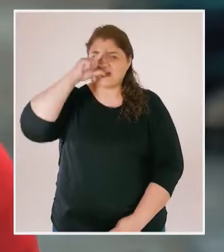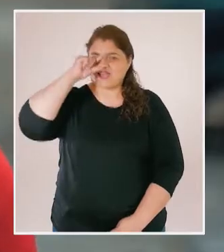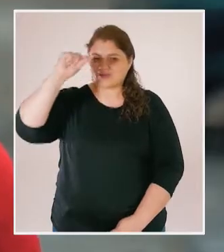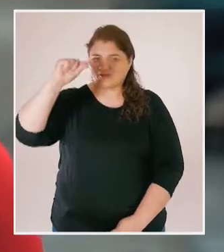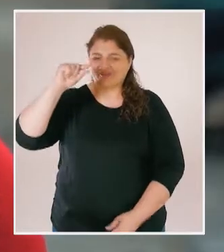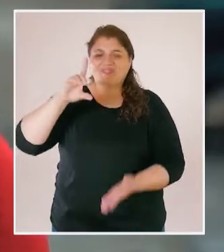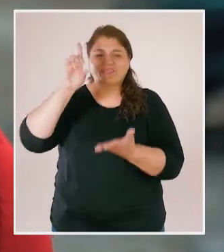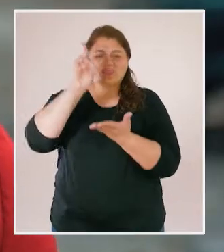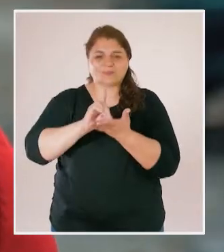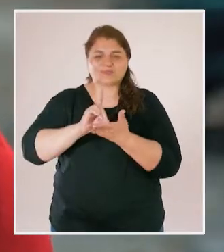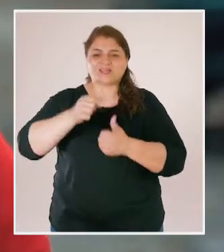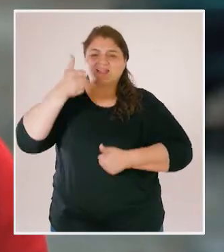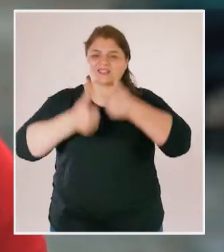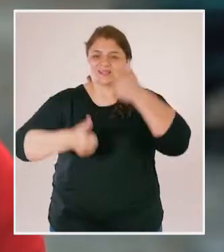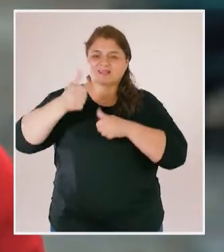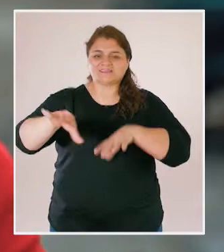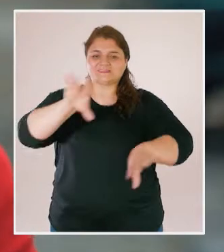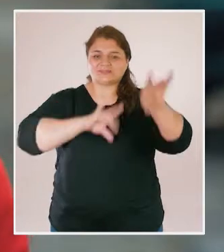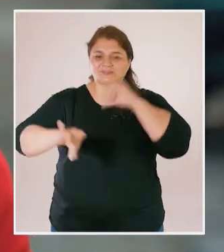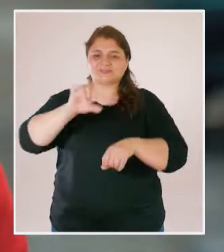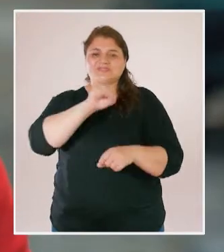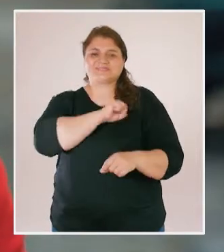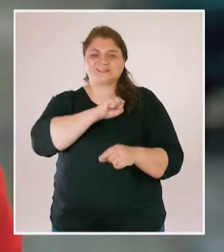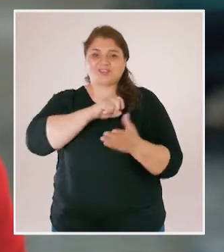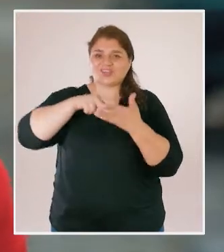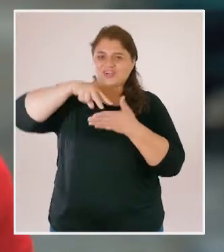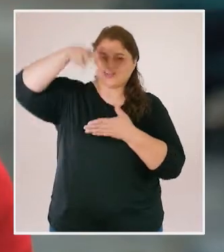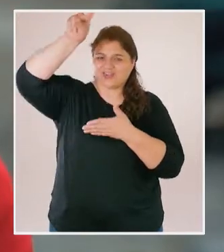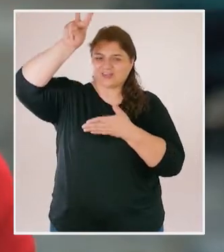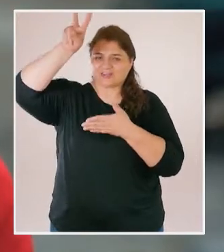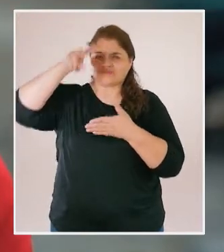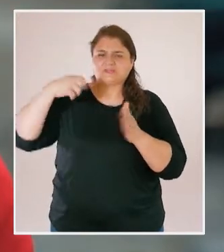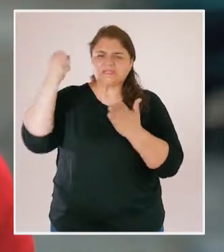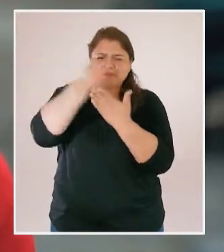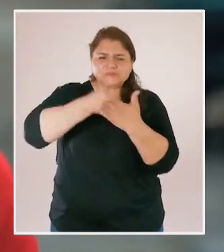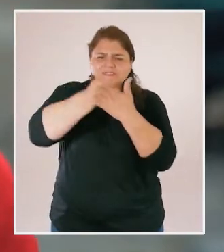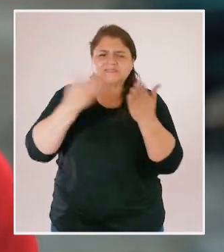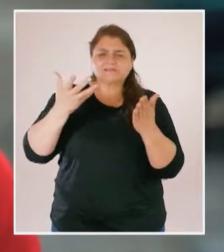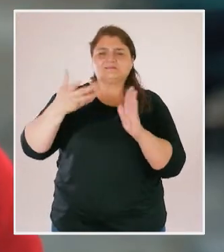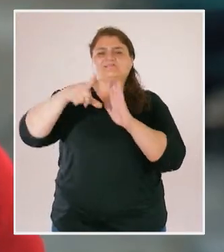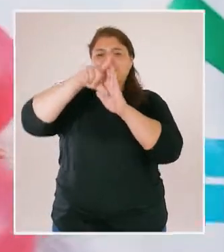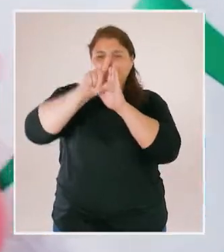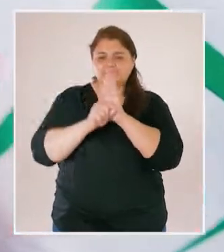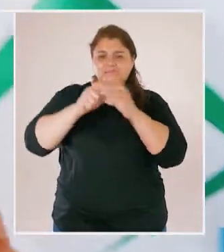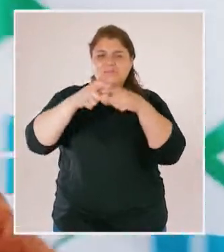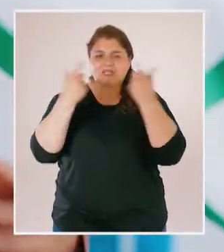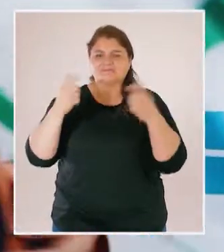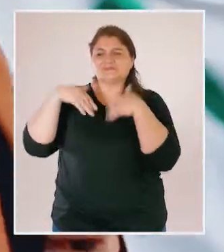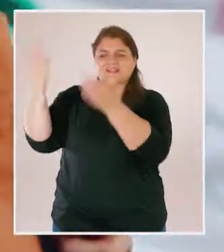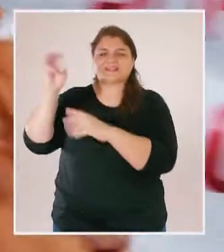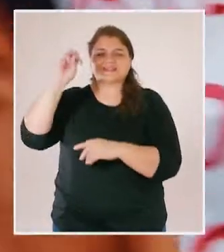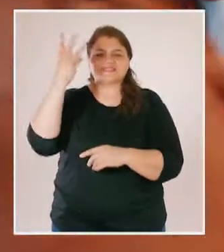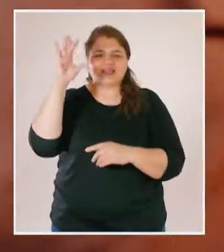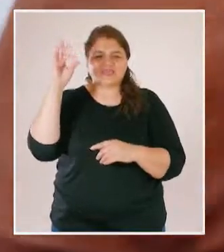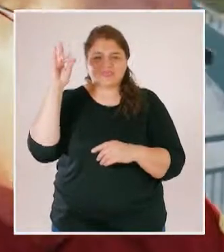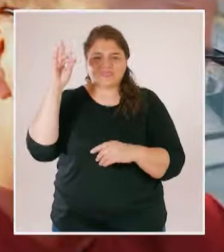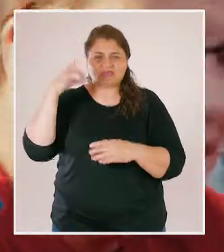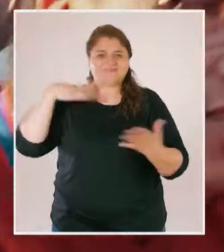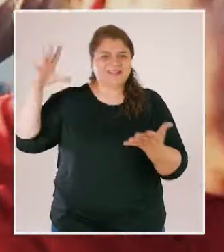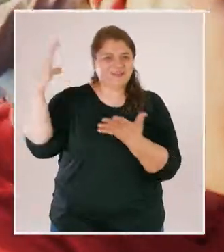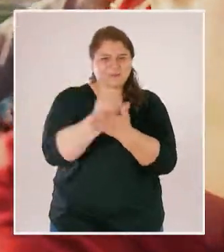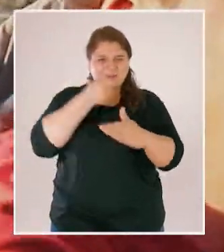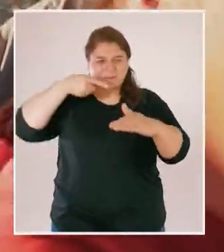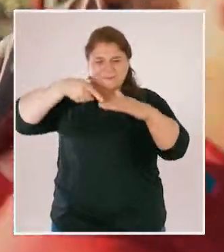Soy Carol Cariola, diputada y candidata a la reelección por la zona norponiente de Santiago. He luchado para bajar el